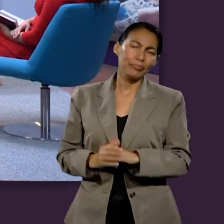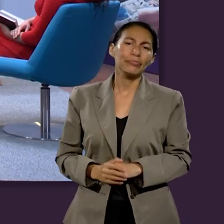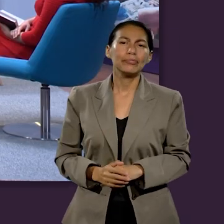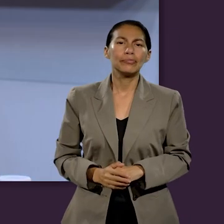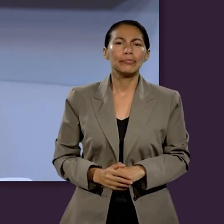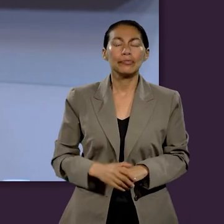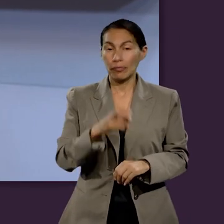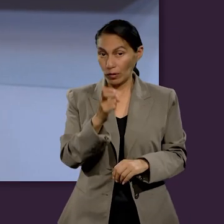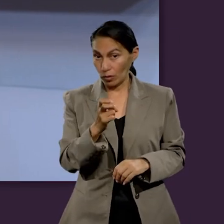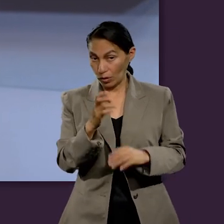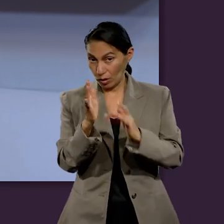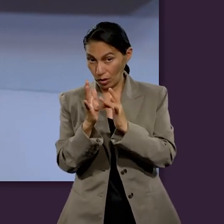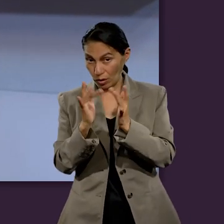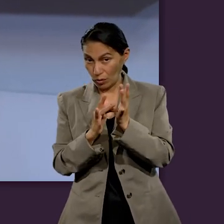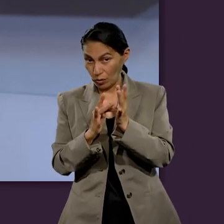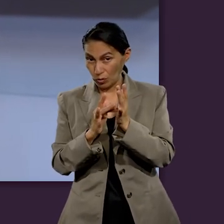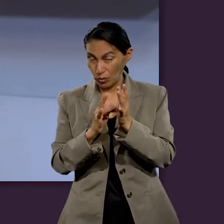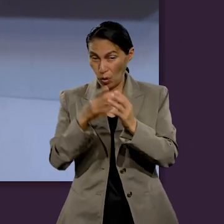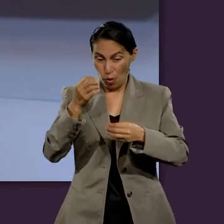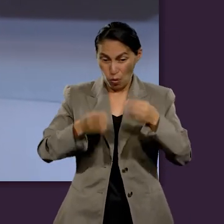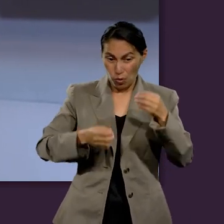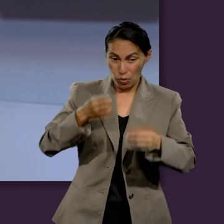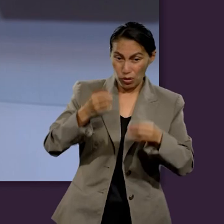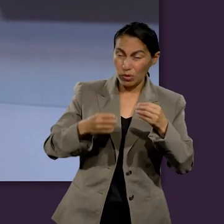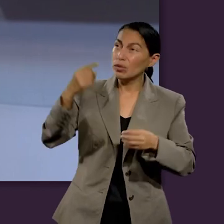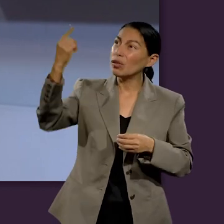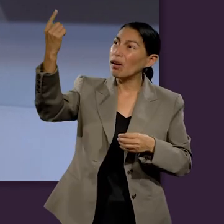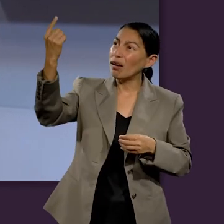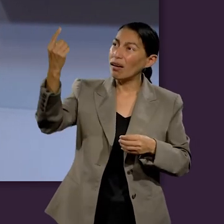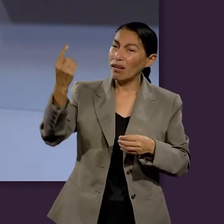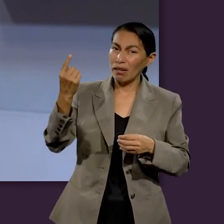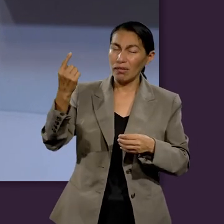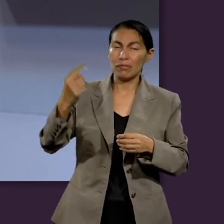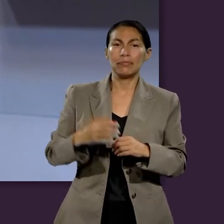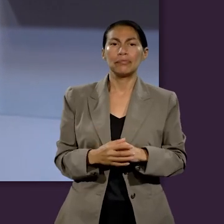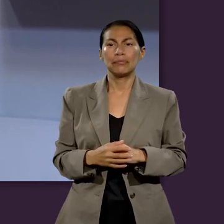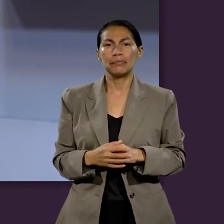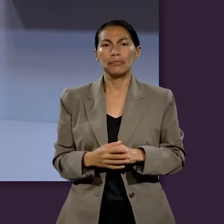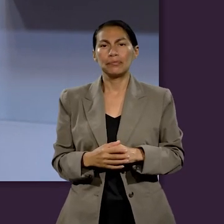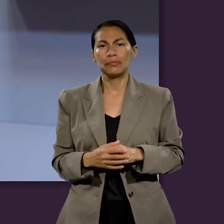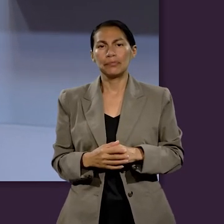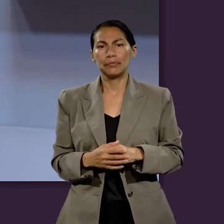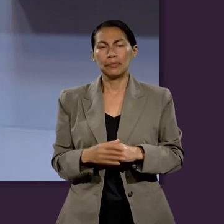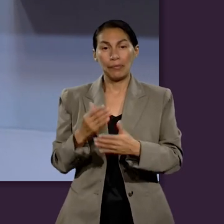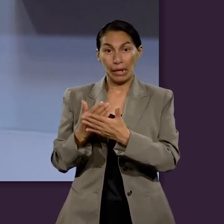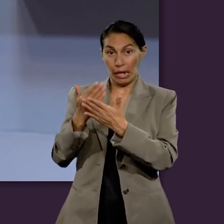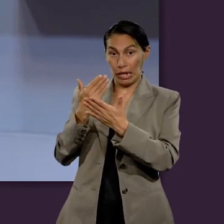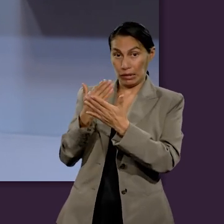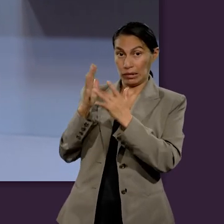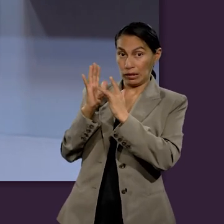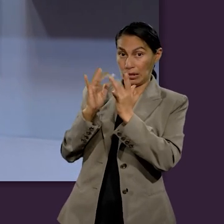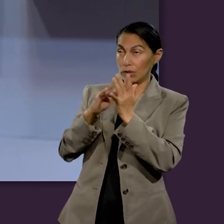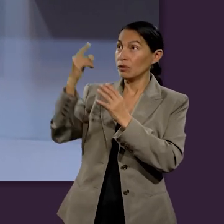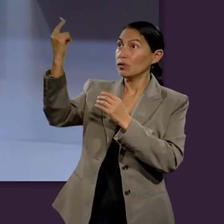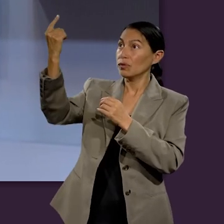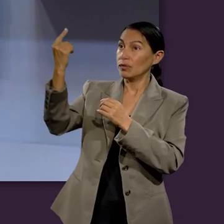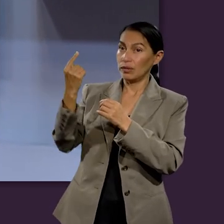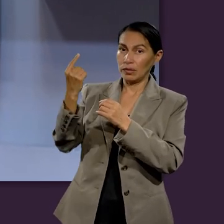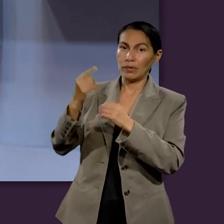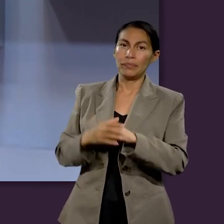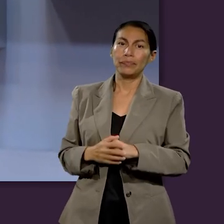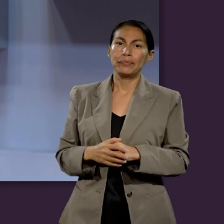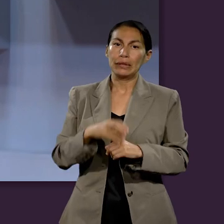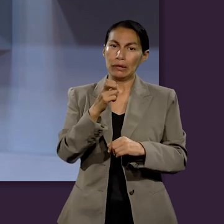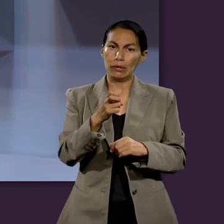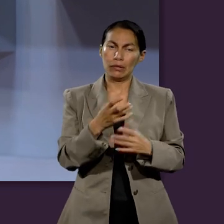Entonces, hay algo con el juicio preadvenimiento. Es que este concepto del juicio que se va a dar o que se